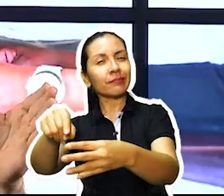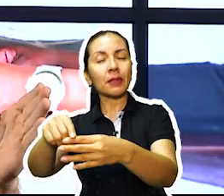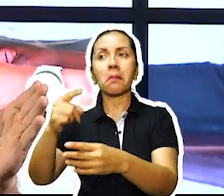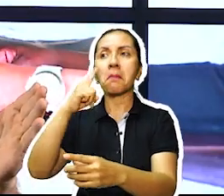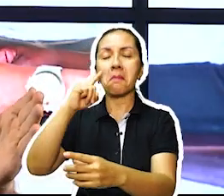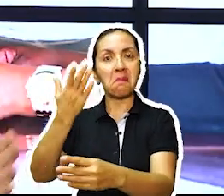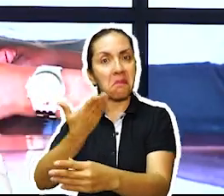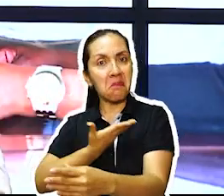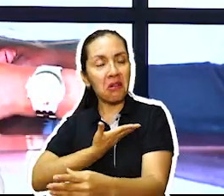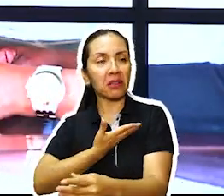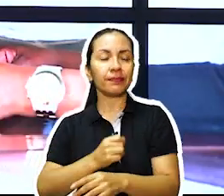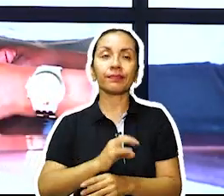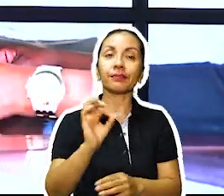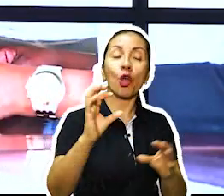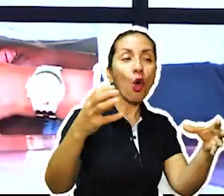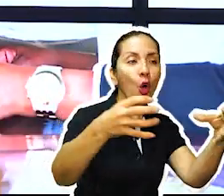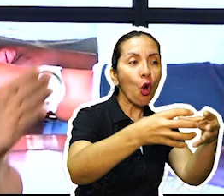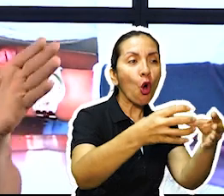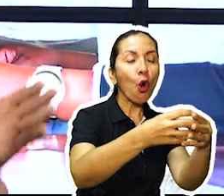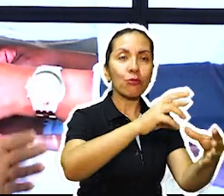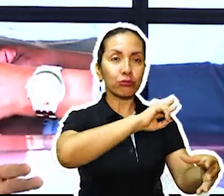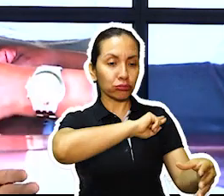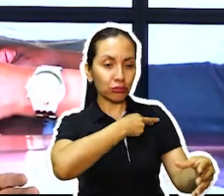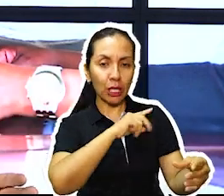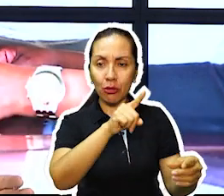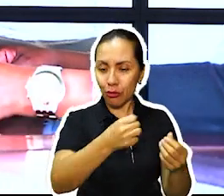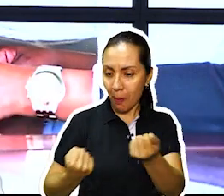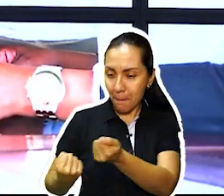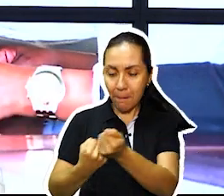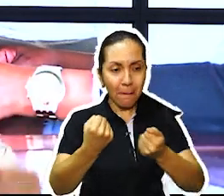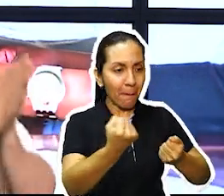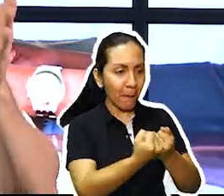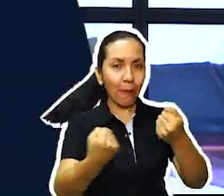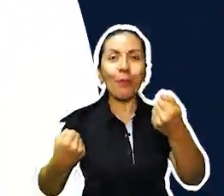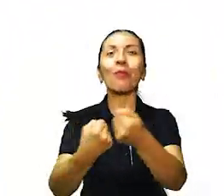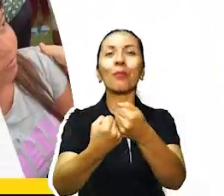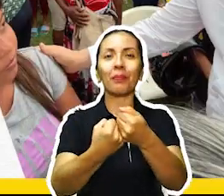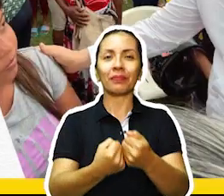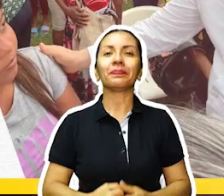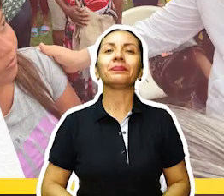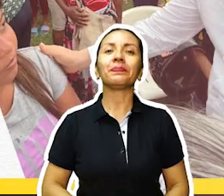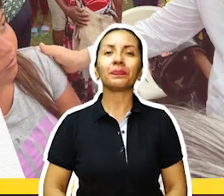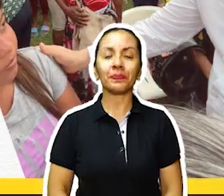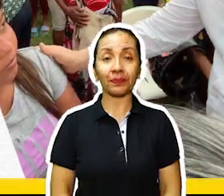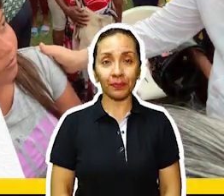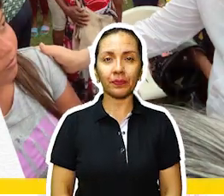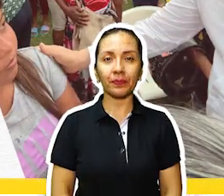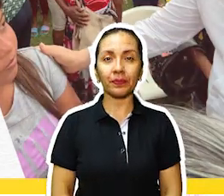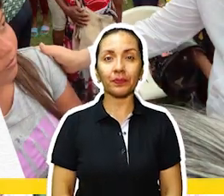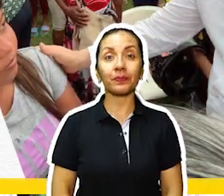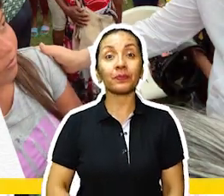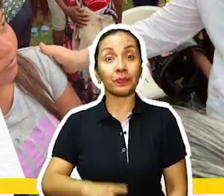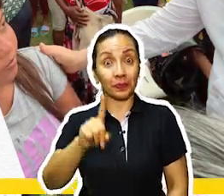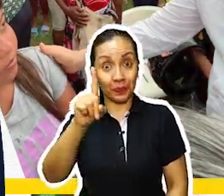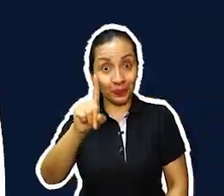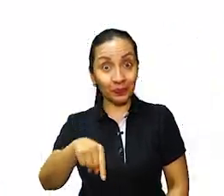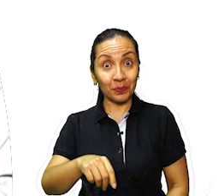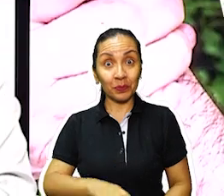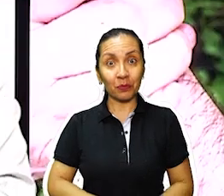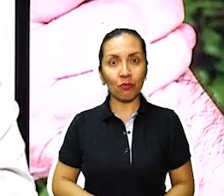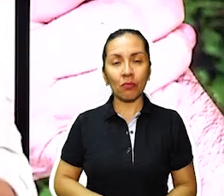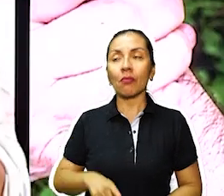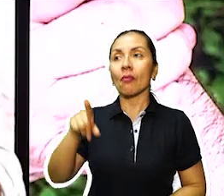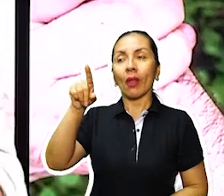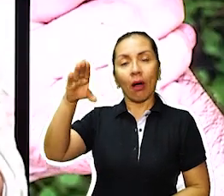organizaciones, asociaciones de padres de familia, organizaciones religiosas sumando capacidades. Vamos a fortalecer